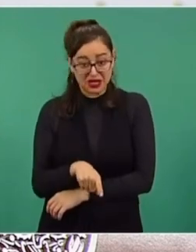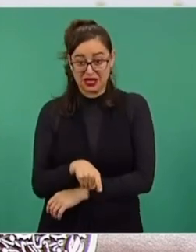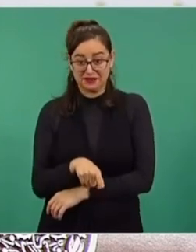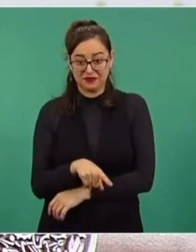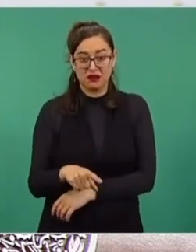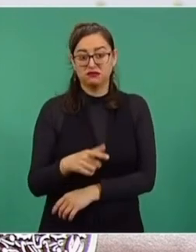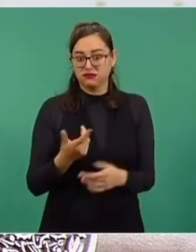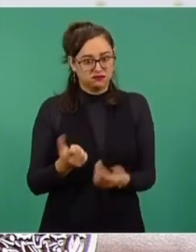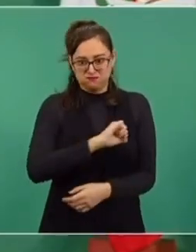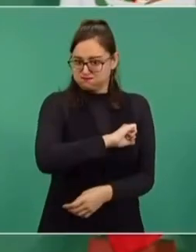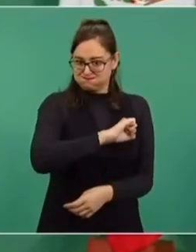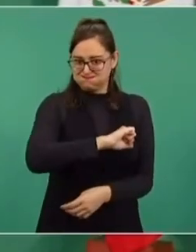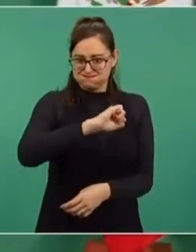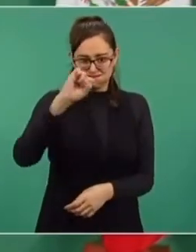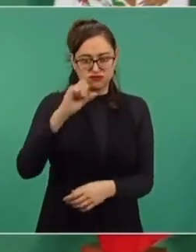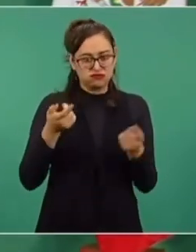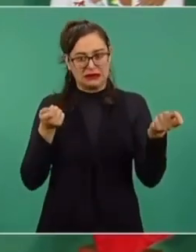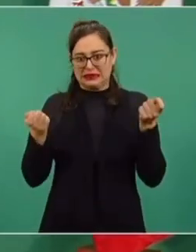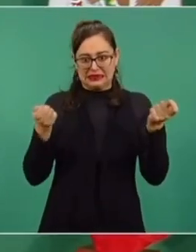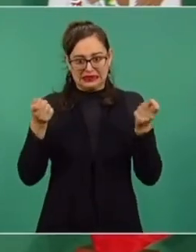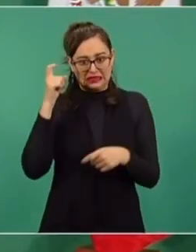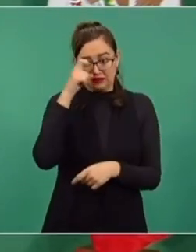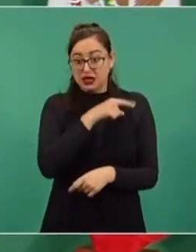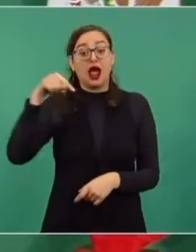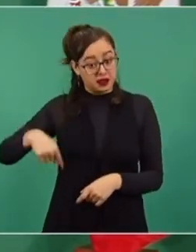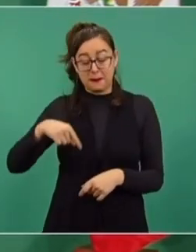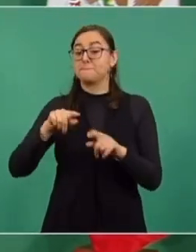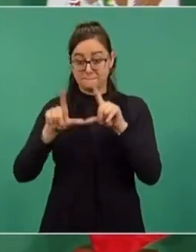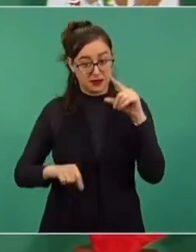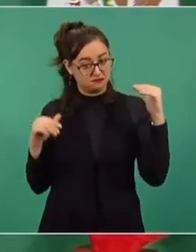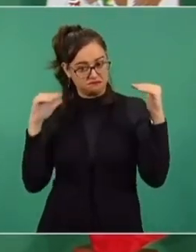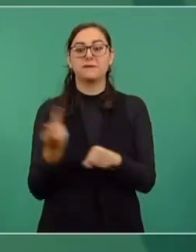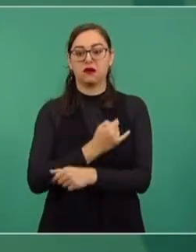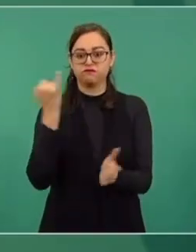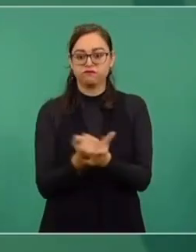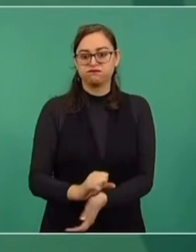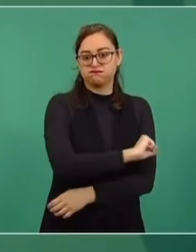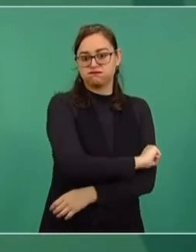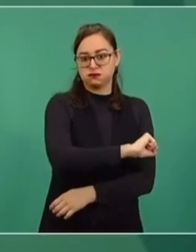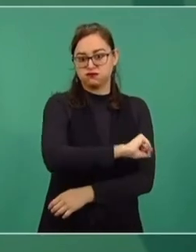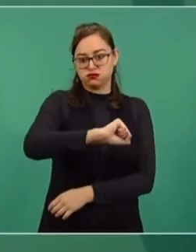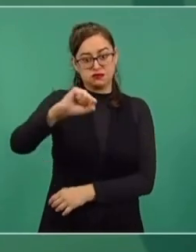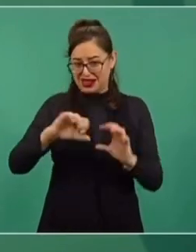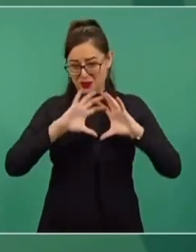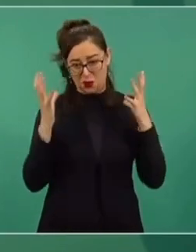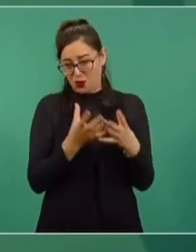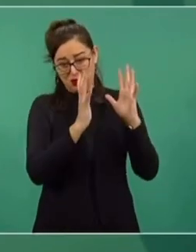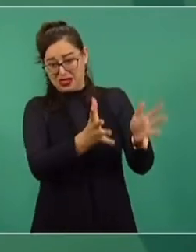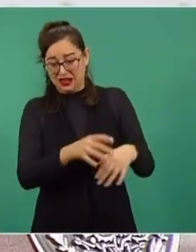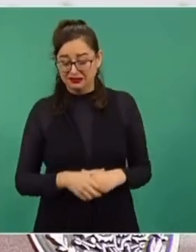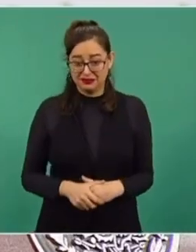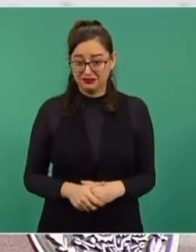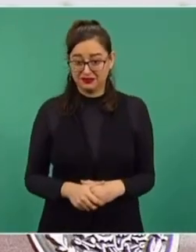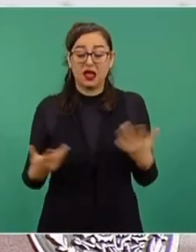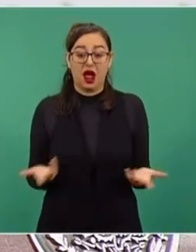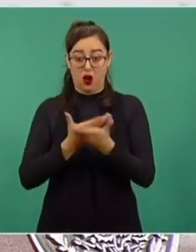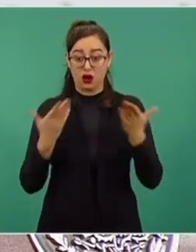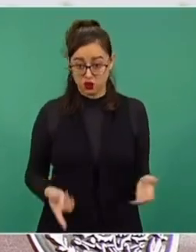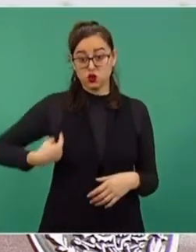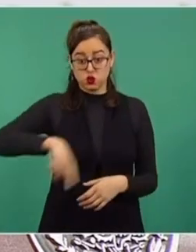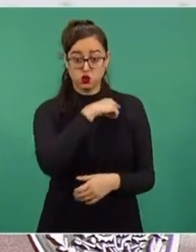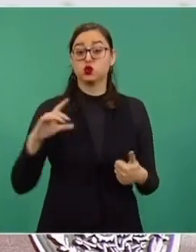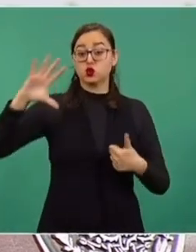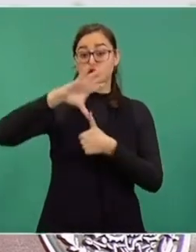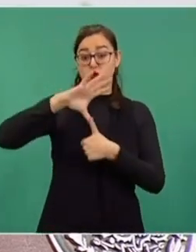en el nivel en que la estamos padeciendo en México, alrededor del 7 por ciento. En el caso nuestro, en América del Norte, también por